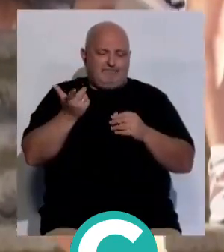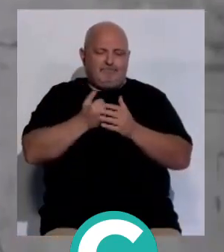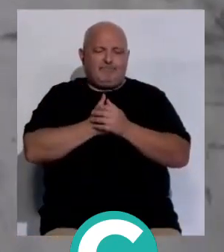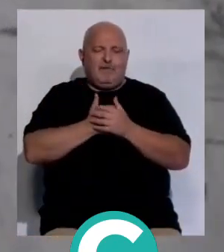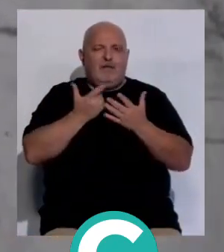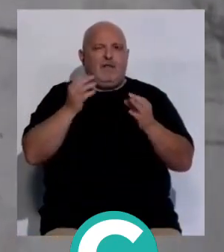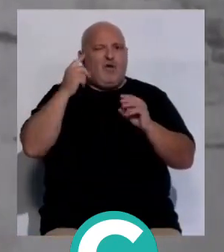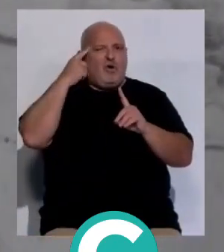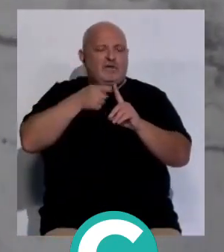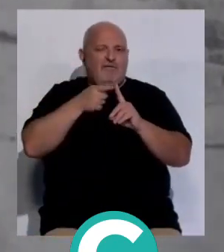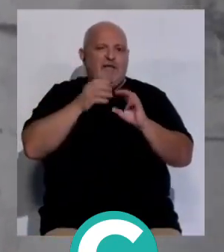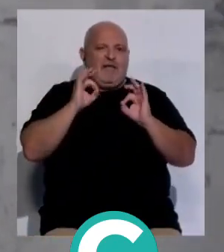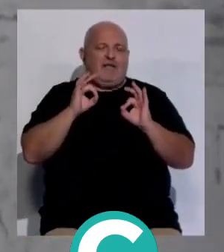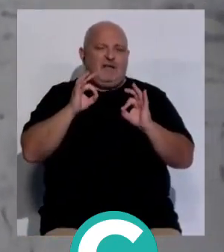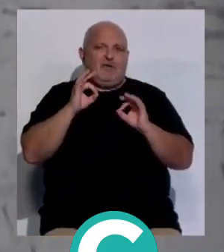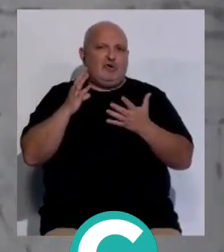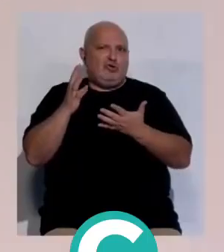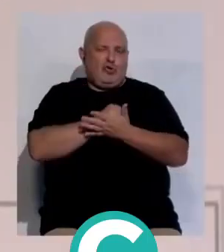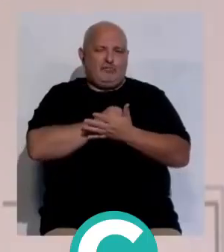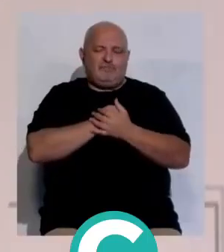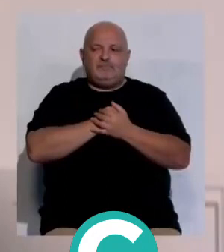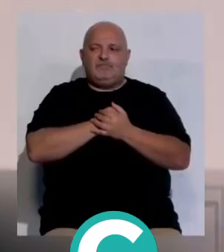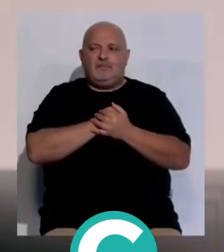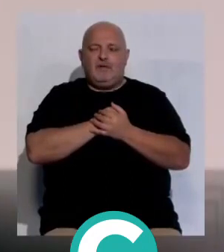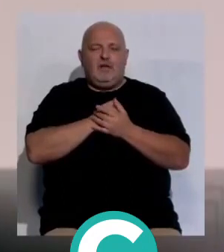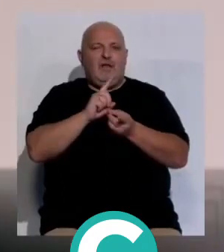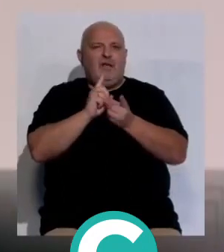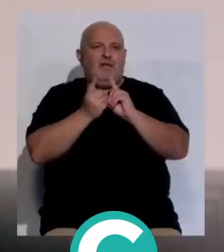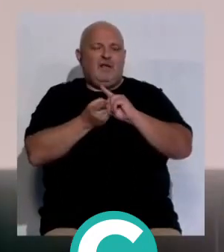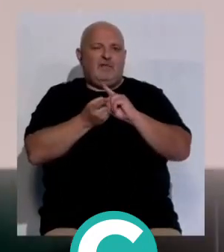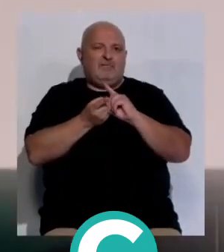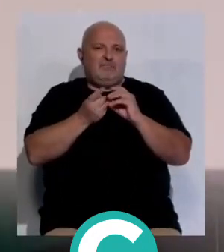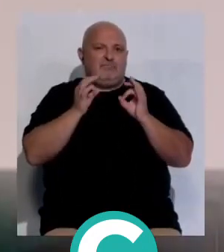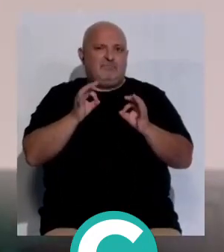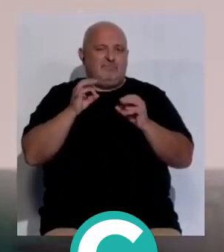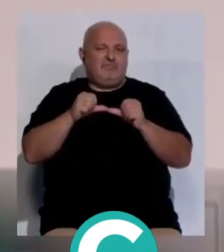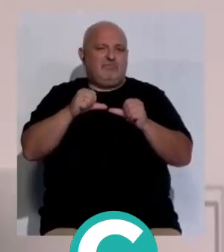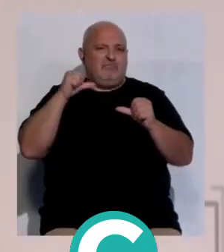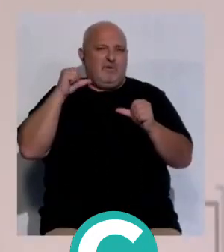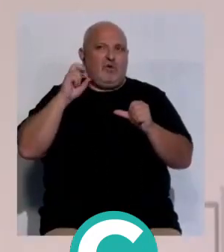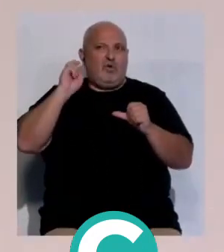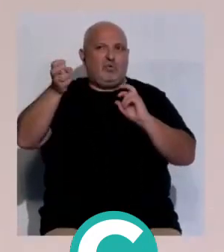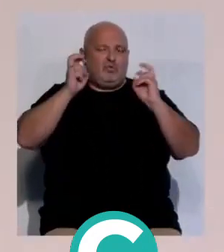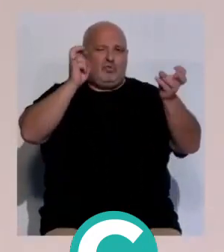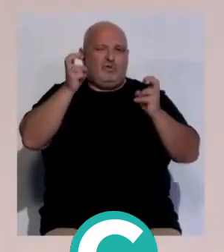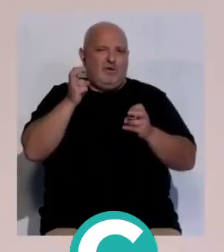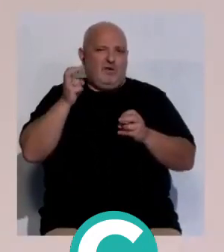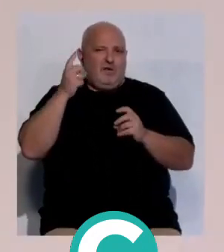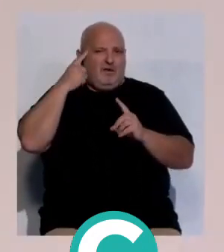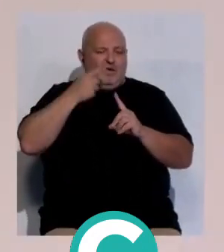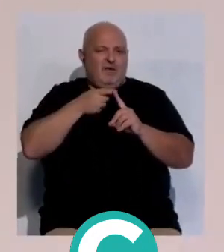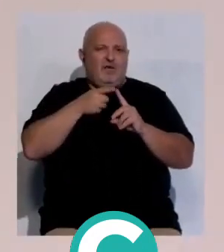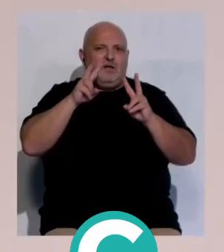que debe ser el objetivo principal de todos. Convertirnos, como ya tenemos referencias de otros destinos turísticos,